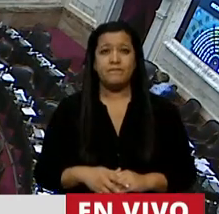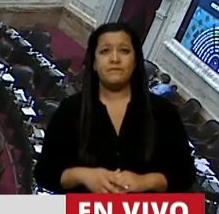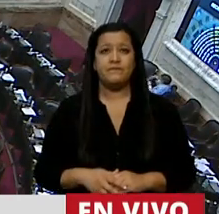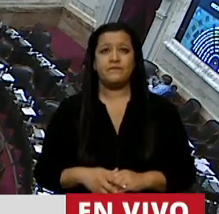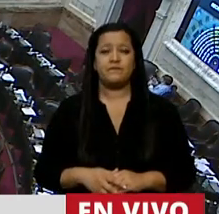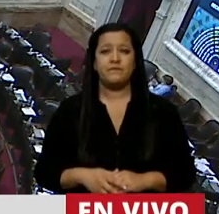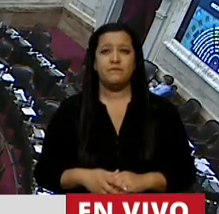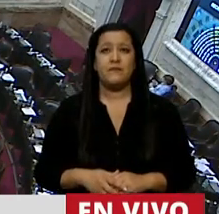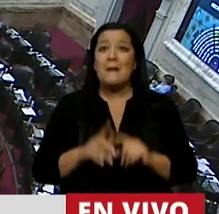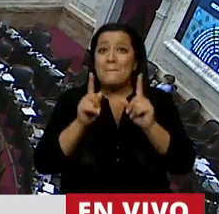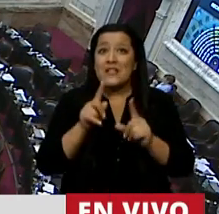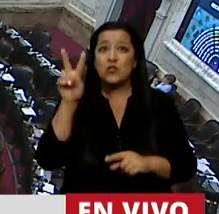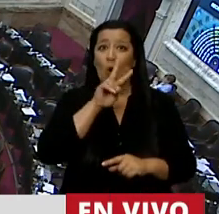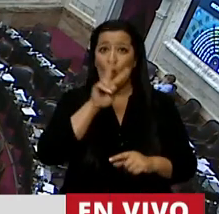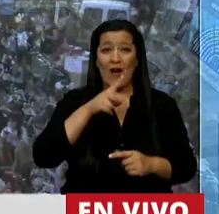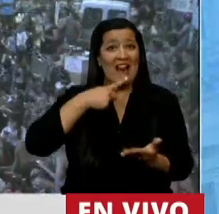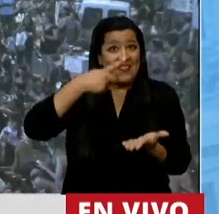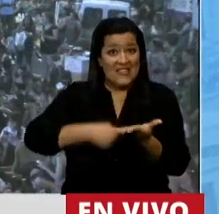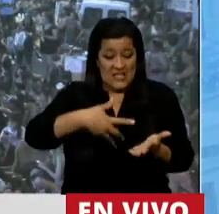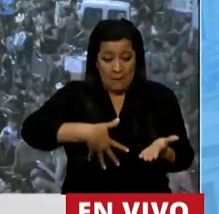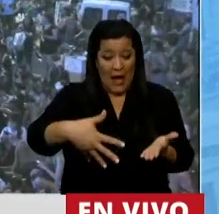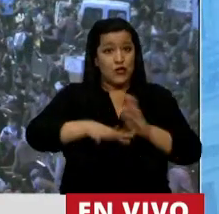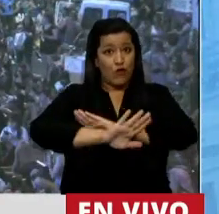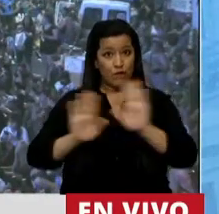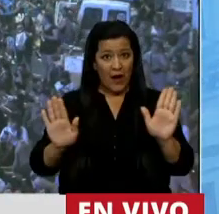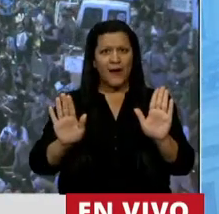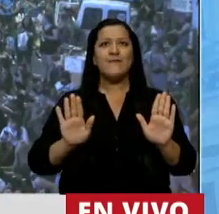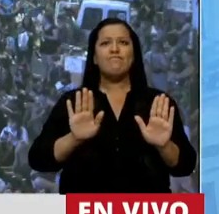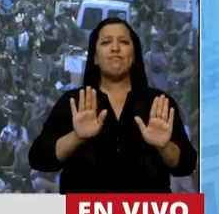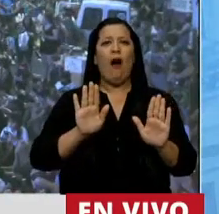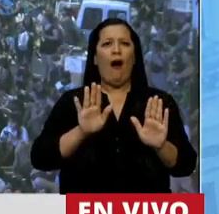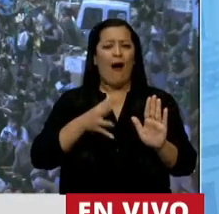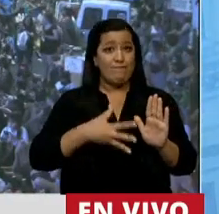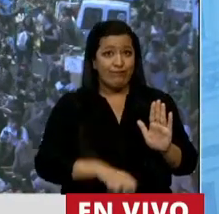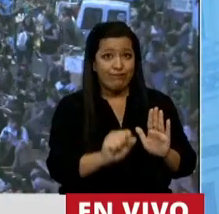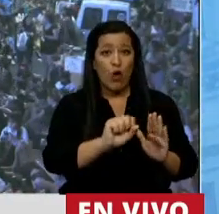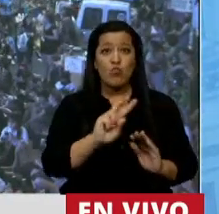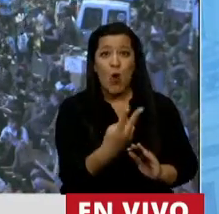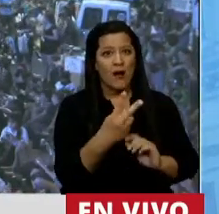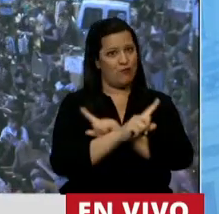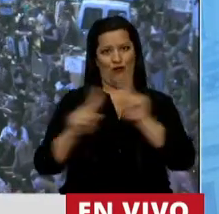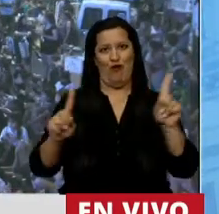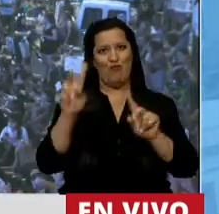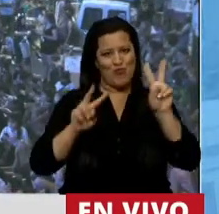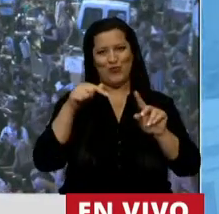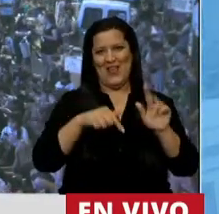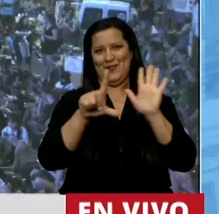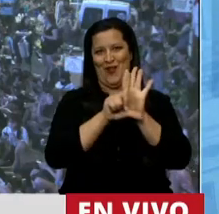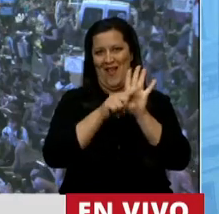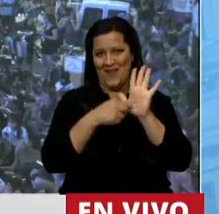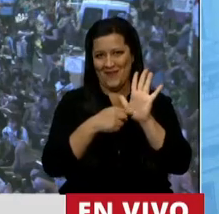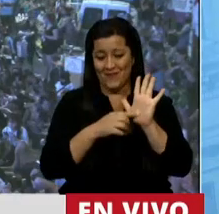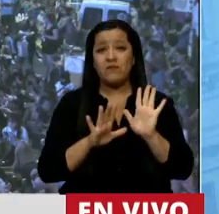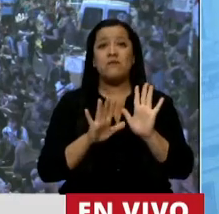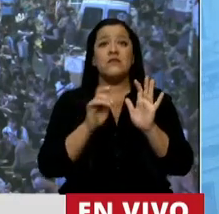Y que esas mujeres que han decidido no seguir con un embarazo no mueran por esta causa. En la clandestinidad